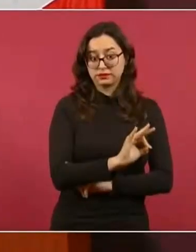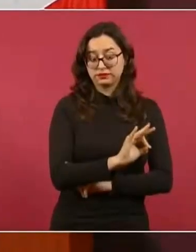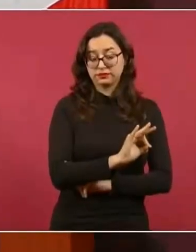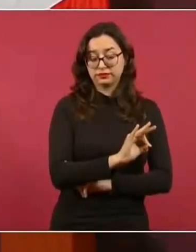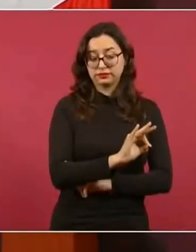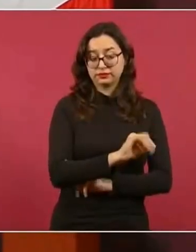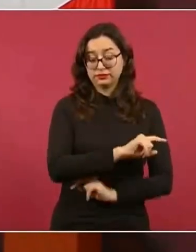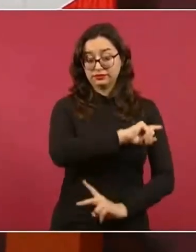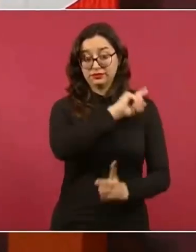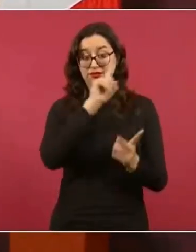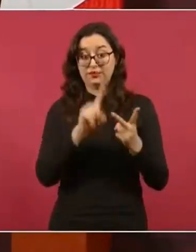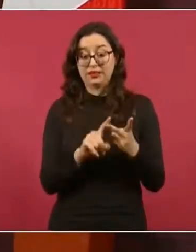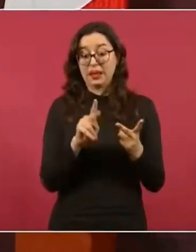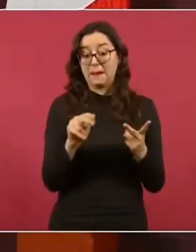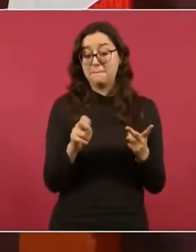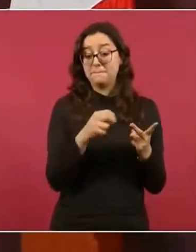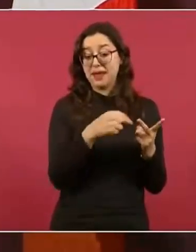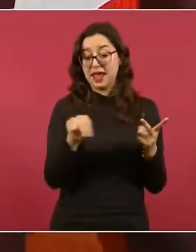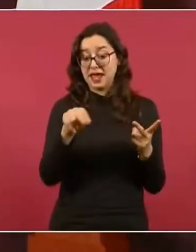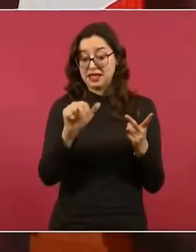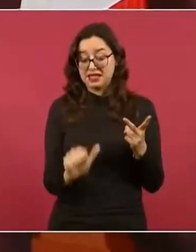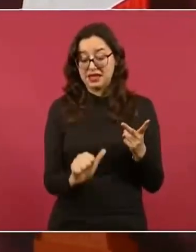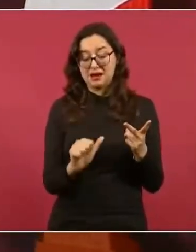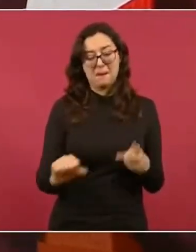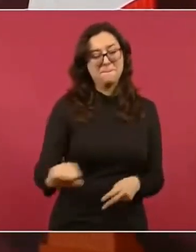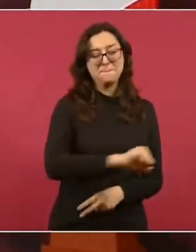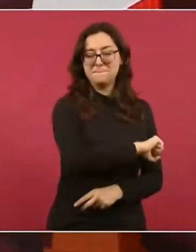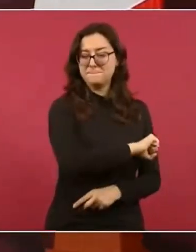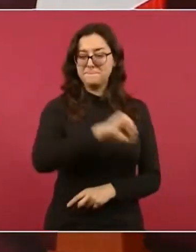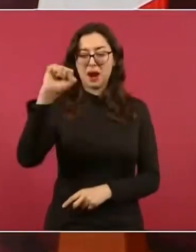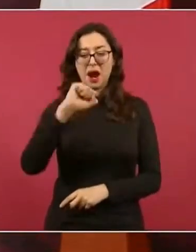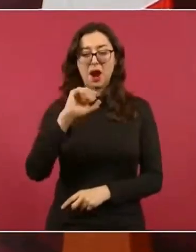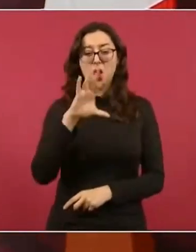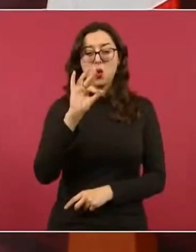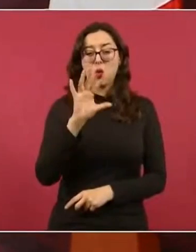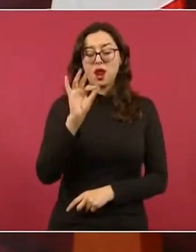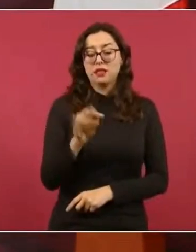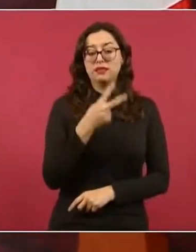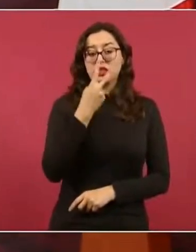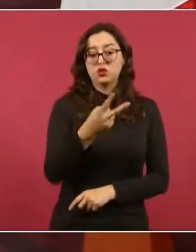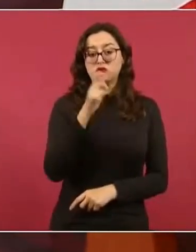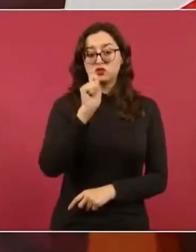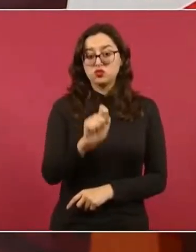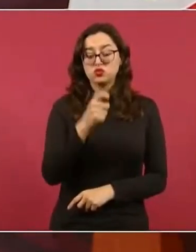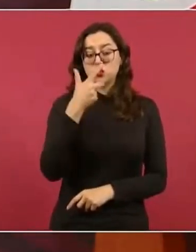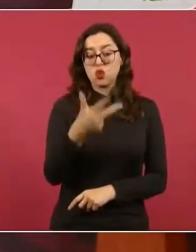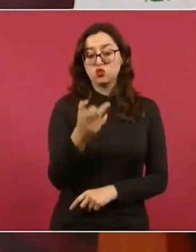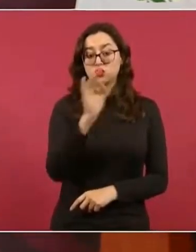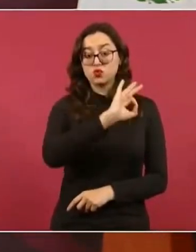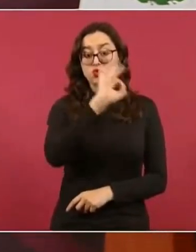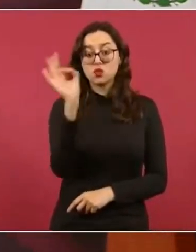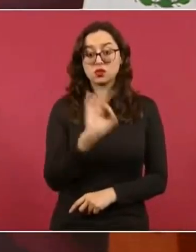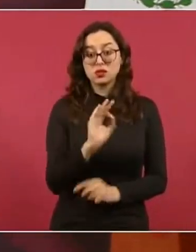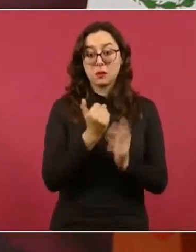Con Peña Nieto, 42.8% de aumento.